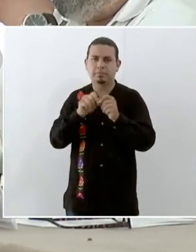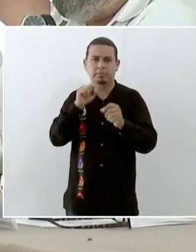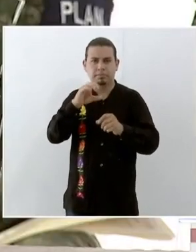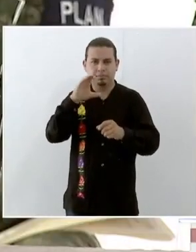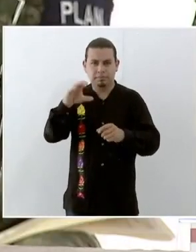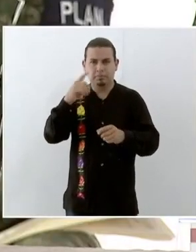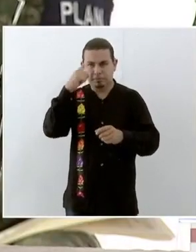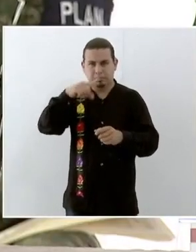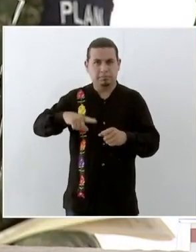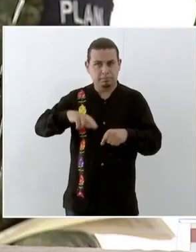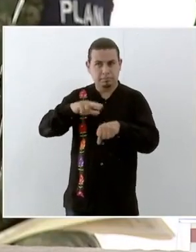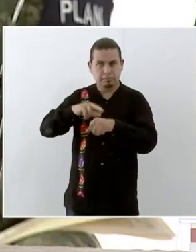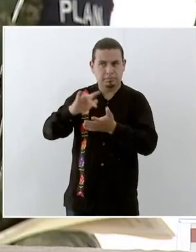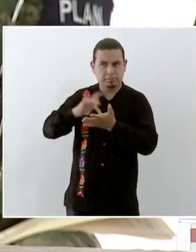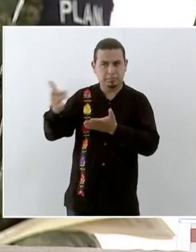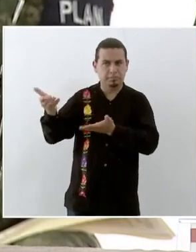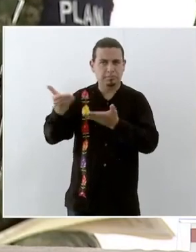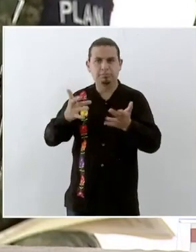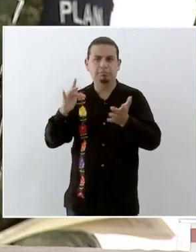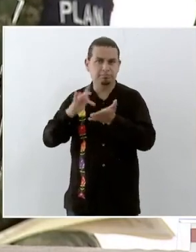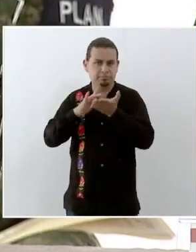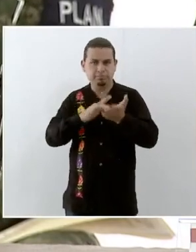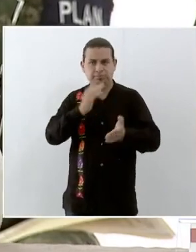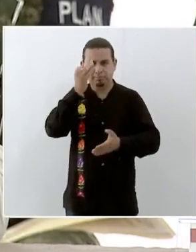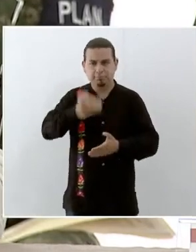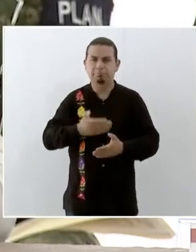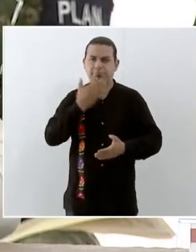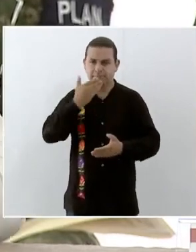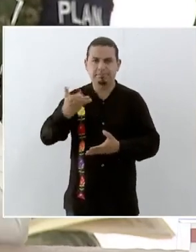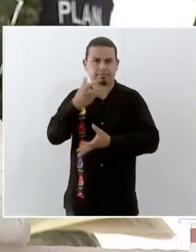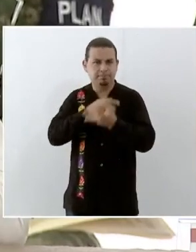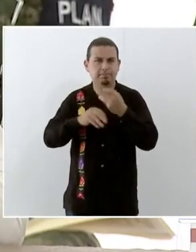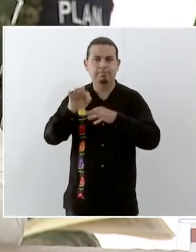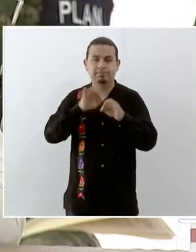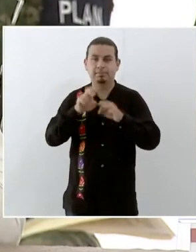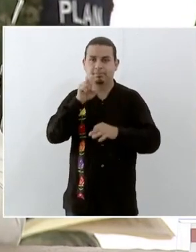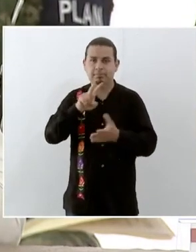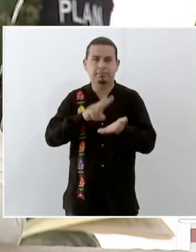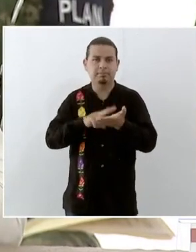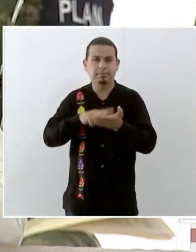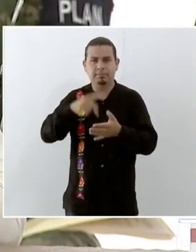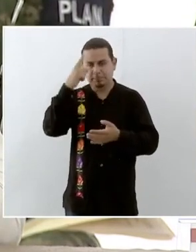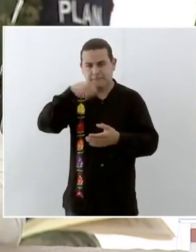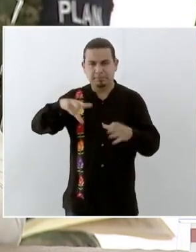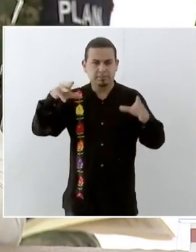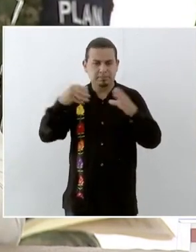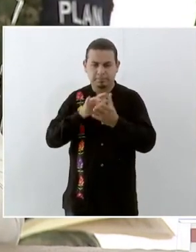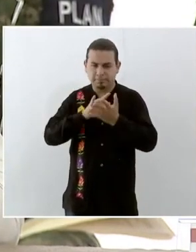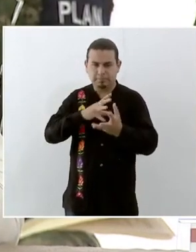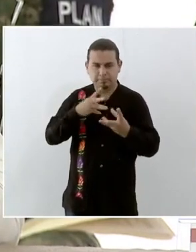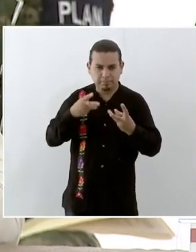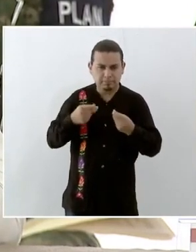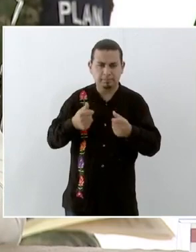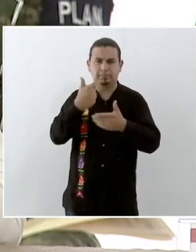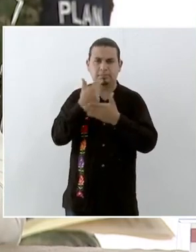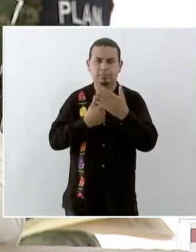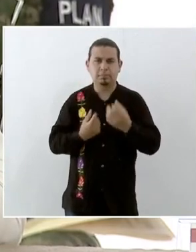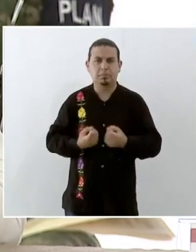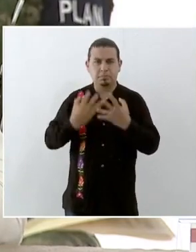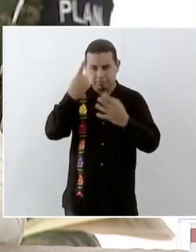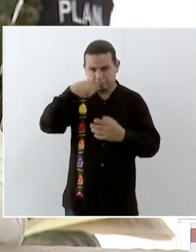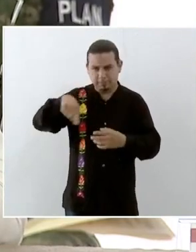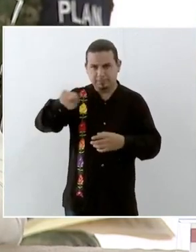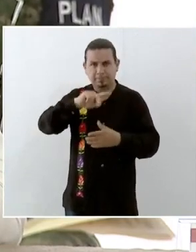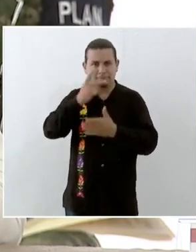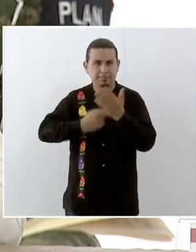al gobernador y esto representa un apoyo total para